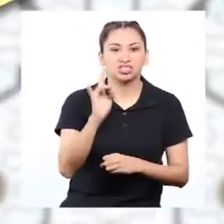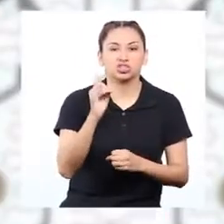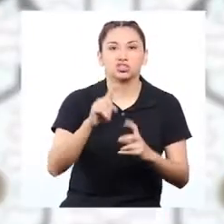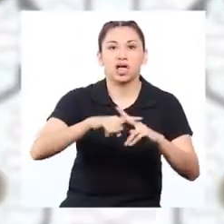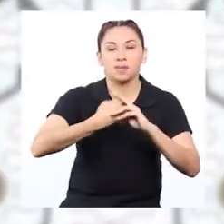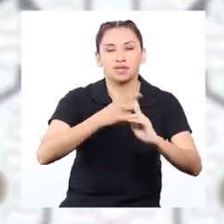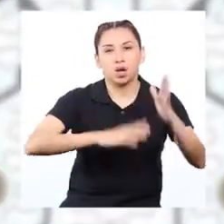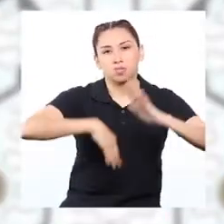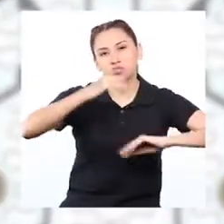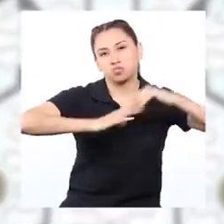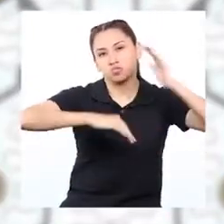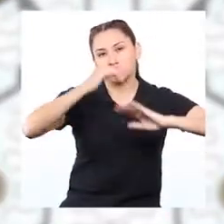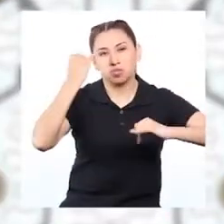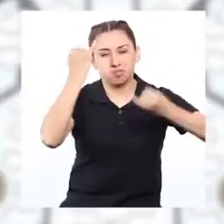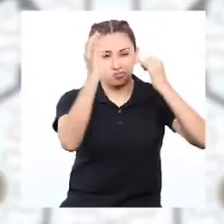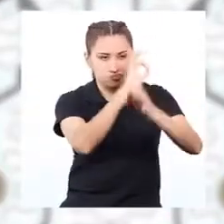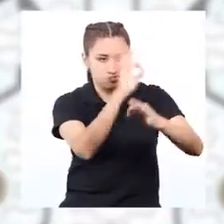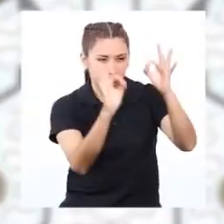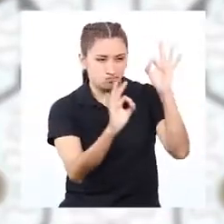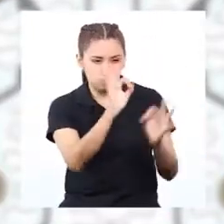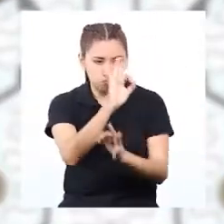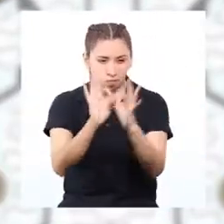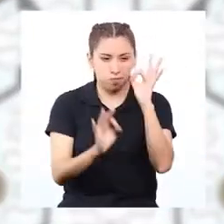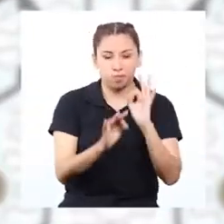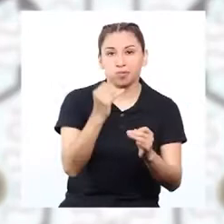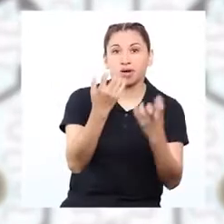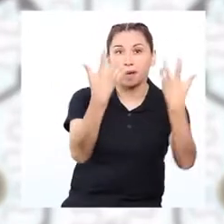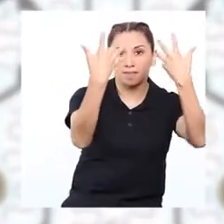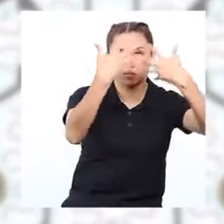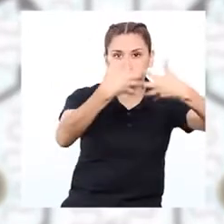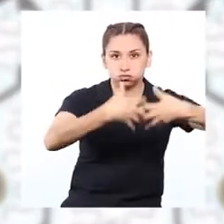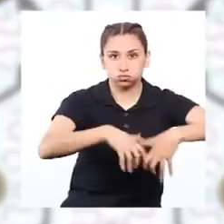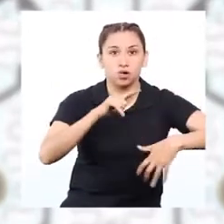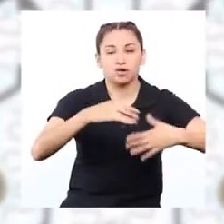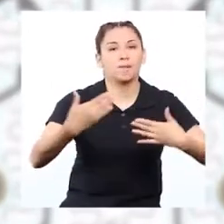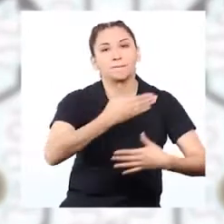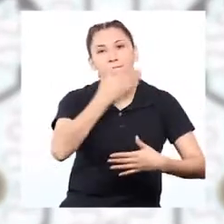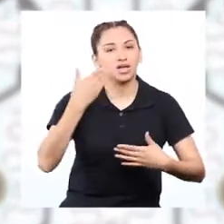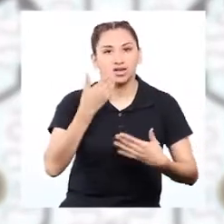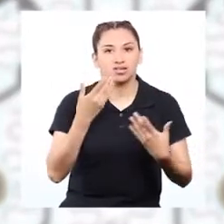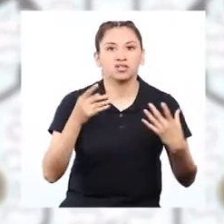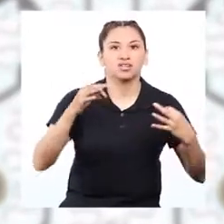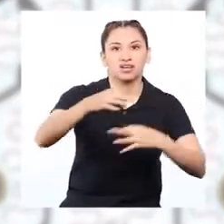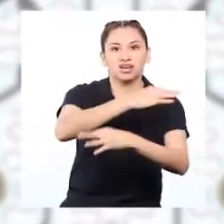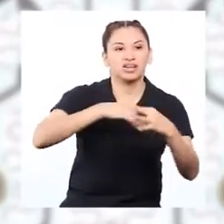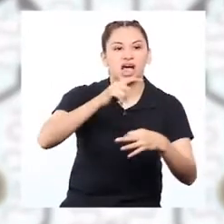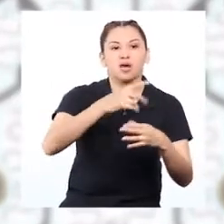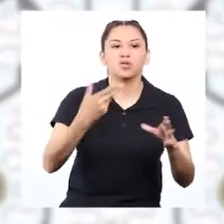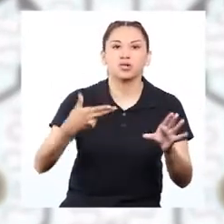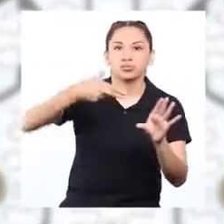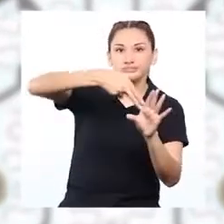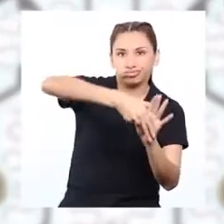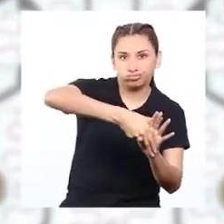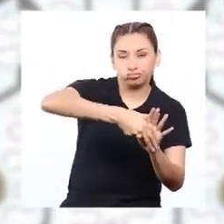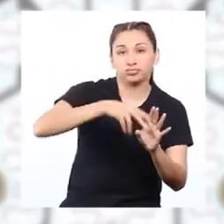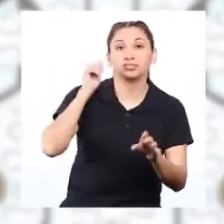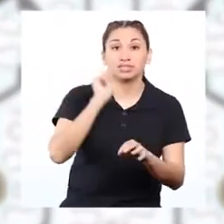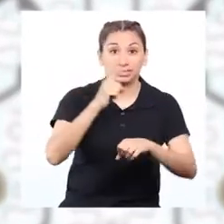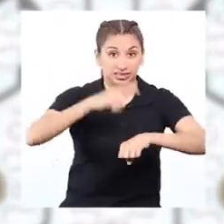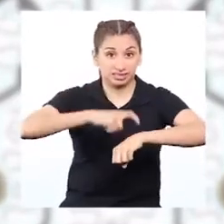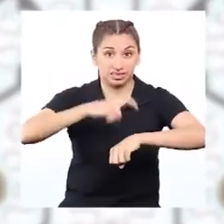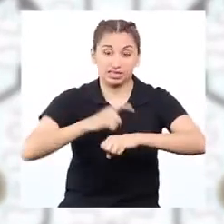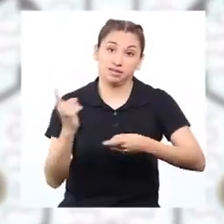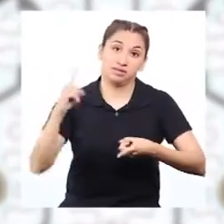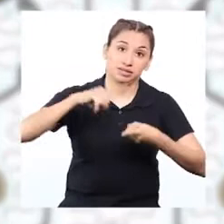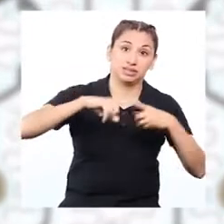construyeron máquinas para realizar los mismos trabajos con mayor productividad, usando combustibles fósiles. Desde